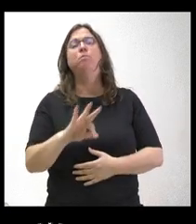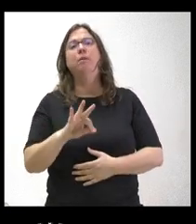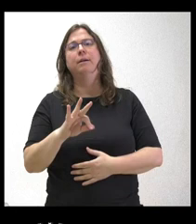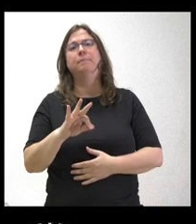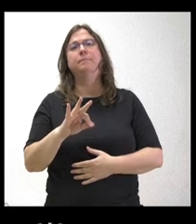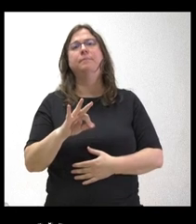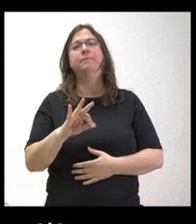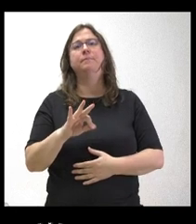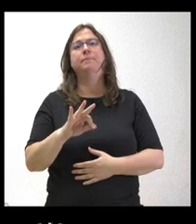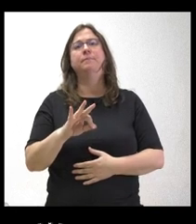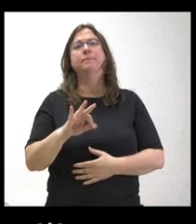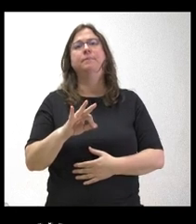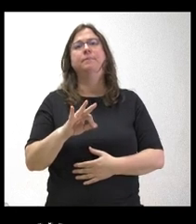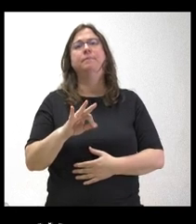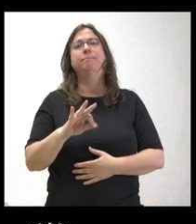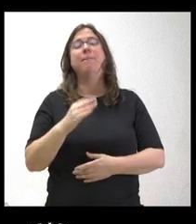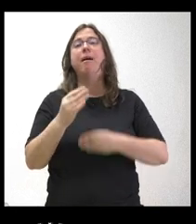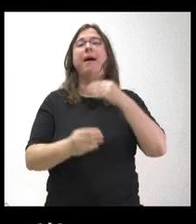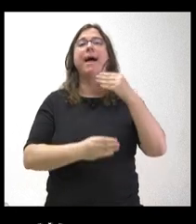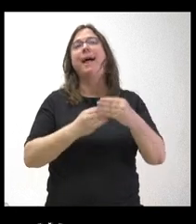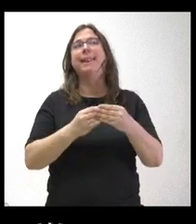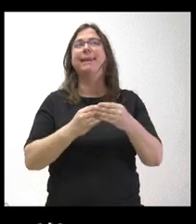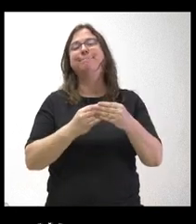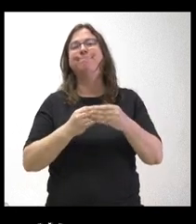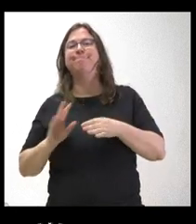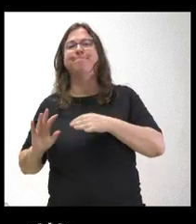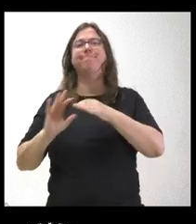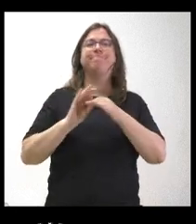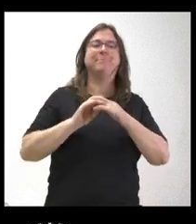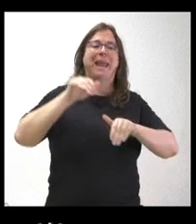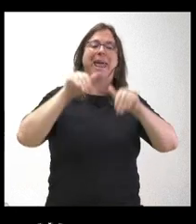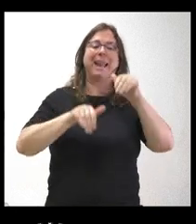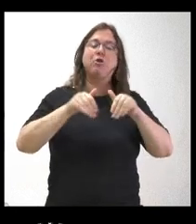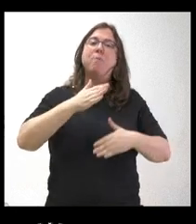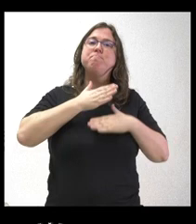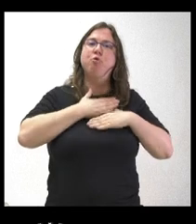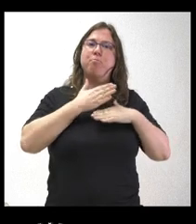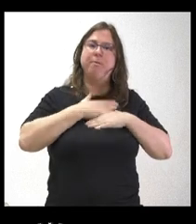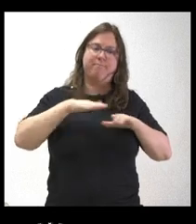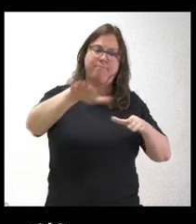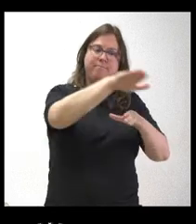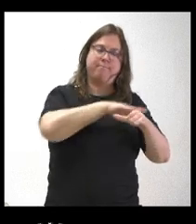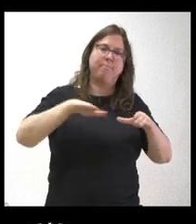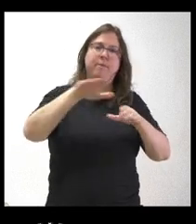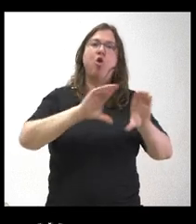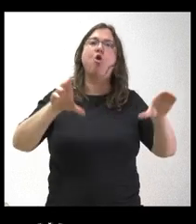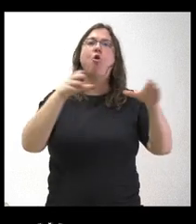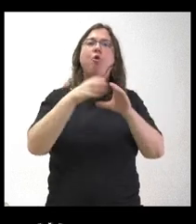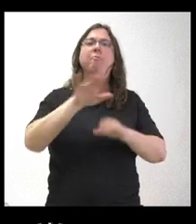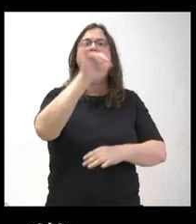realizar una circunscripción electoral propia e independiente de la comarca del Bierzo,